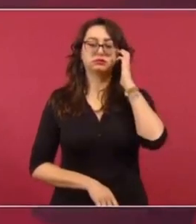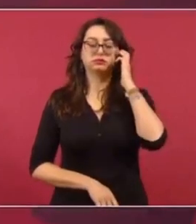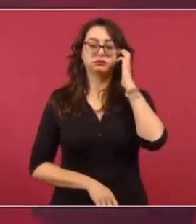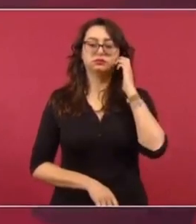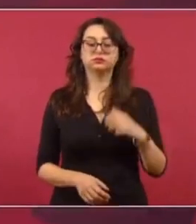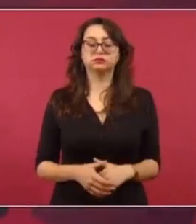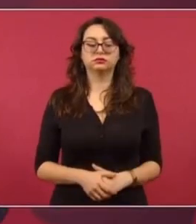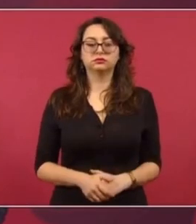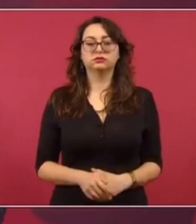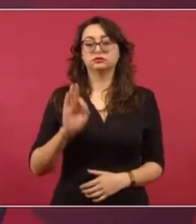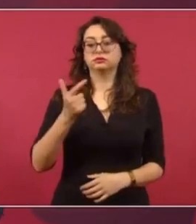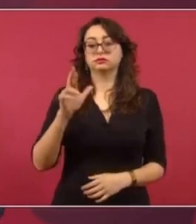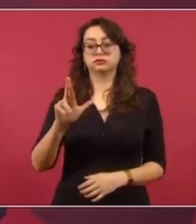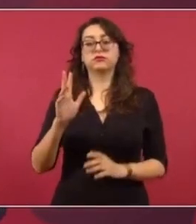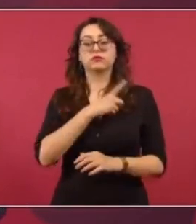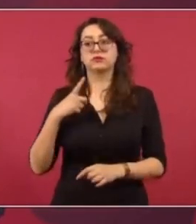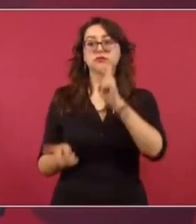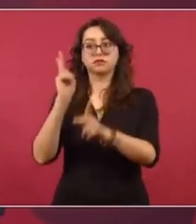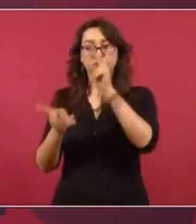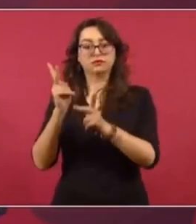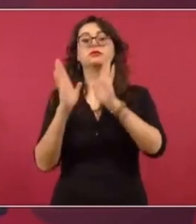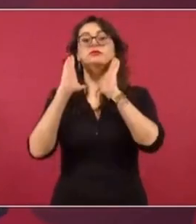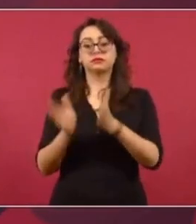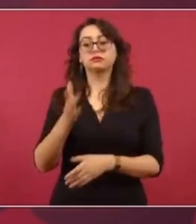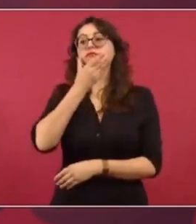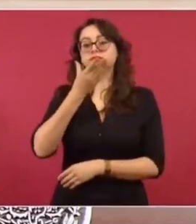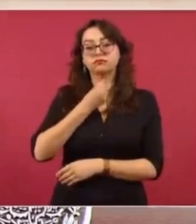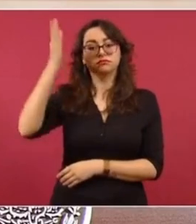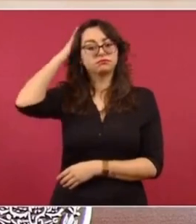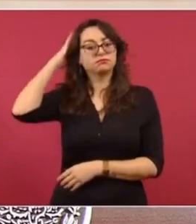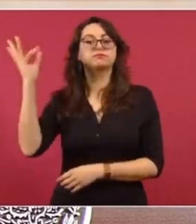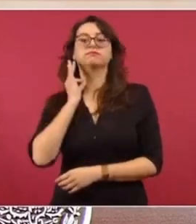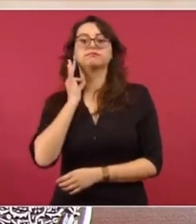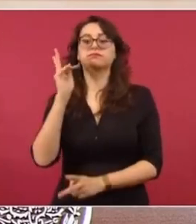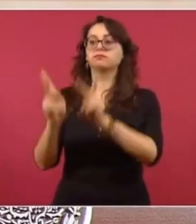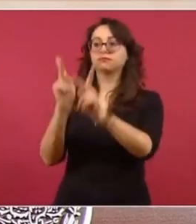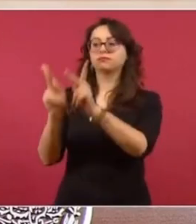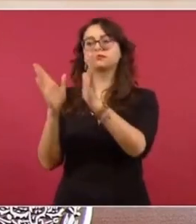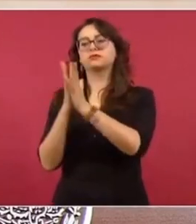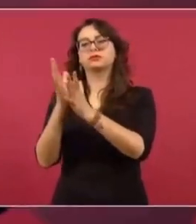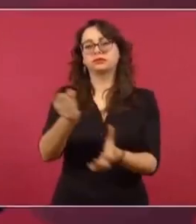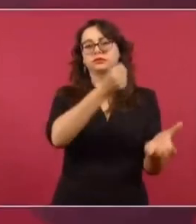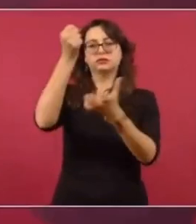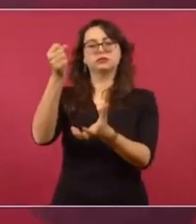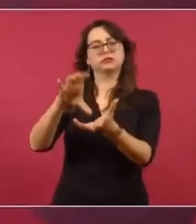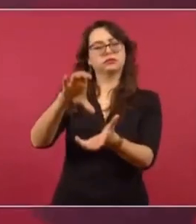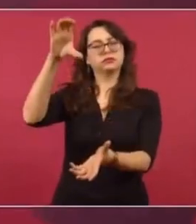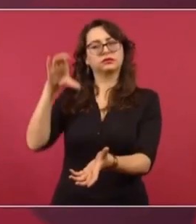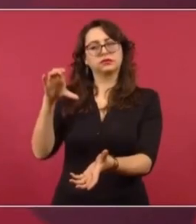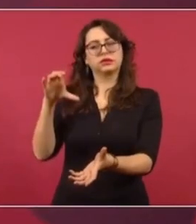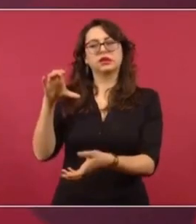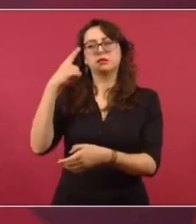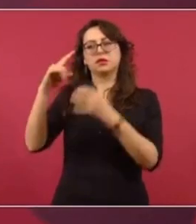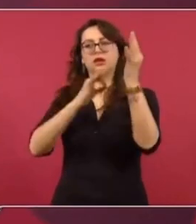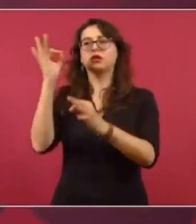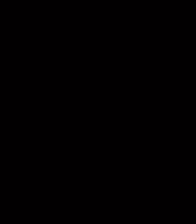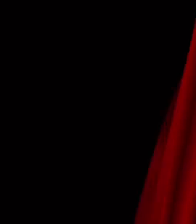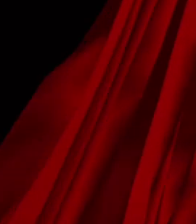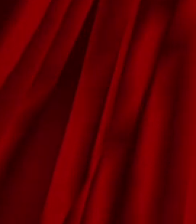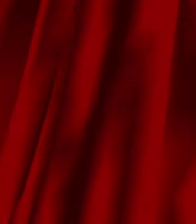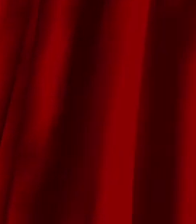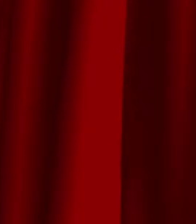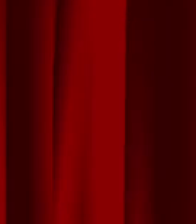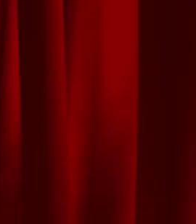fiscalía. Ya hablé con el fiscal y le propuse que una parte se considerara para la campaña contra las drogas.